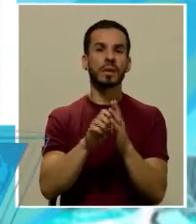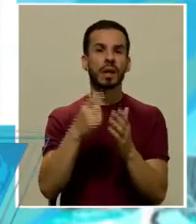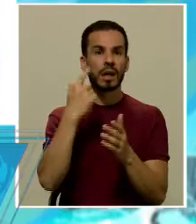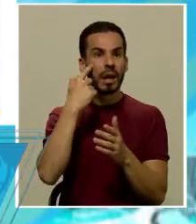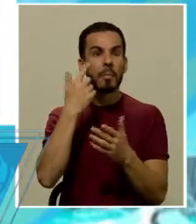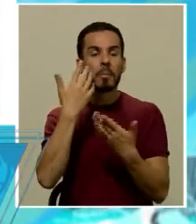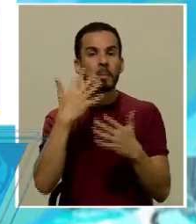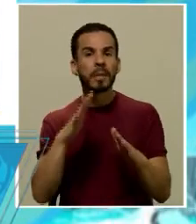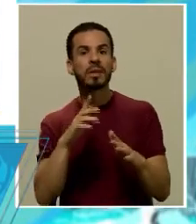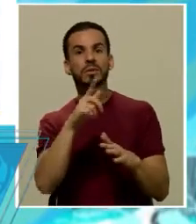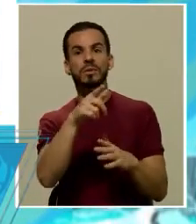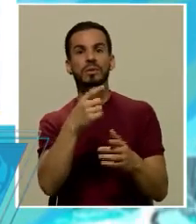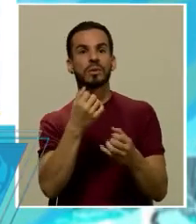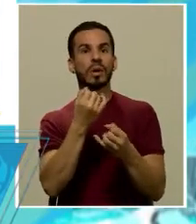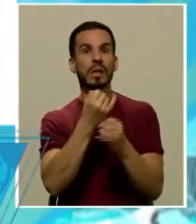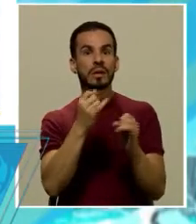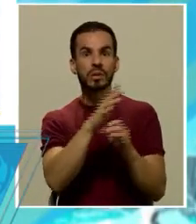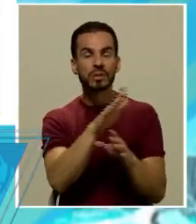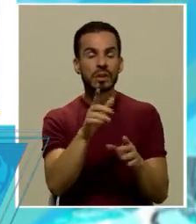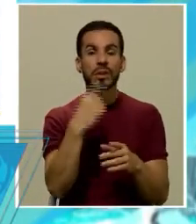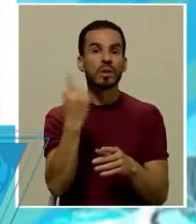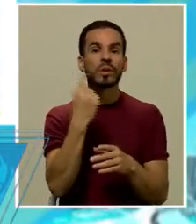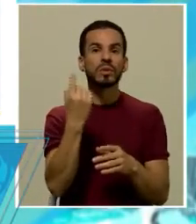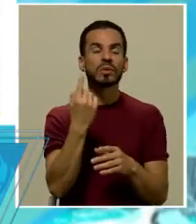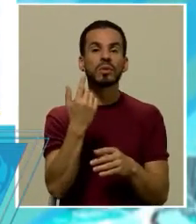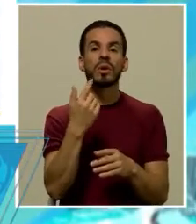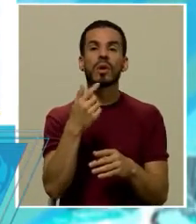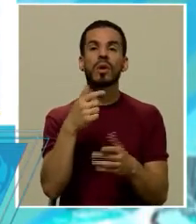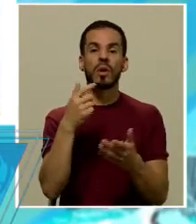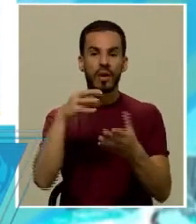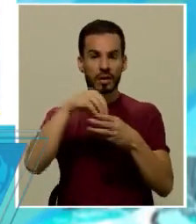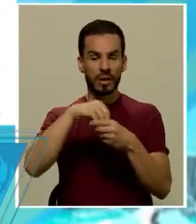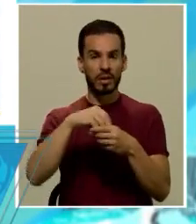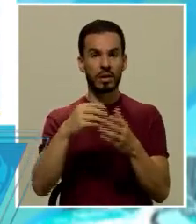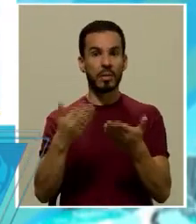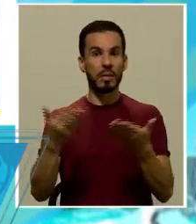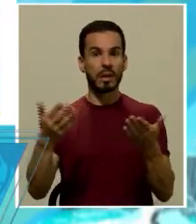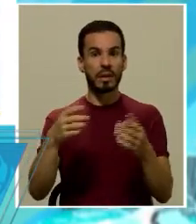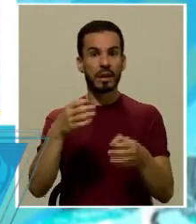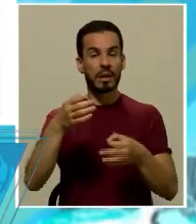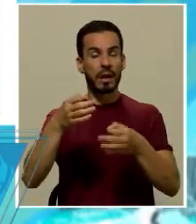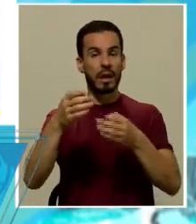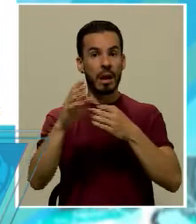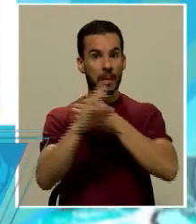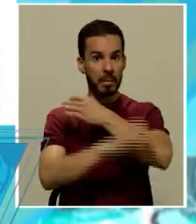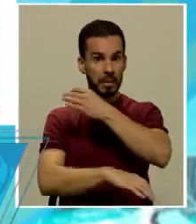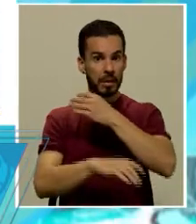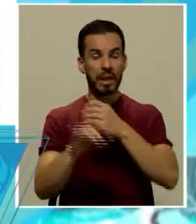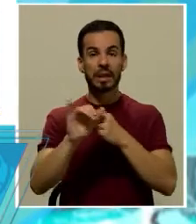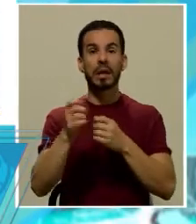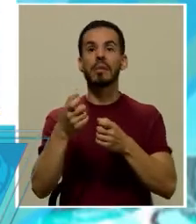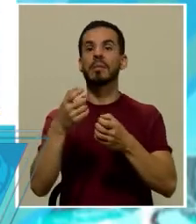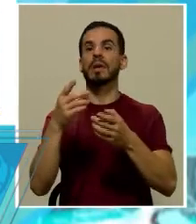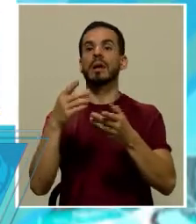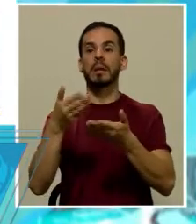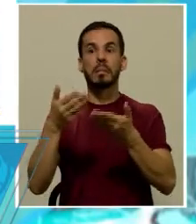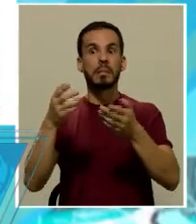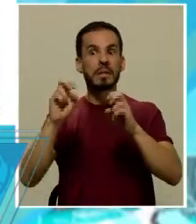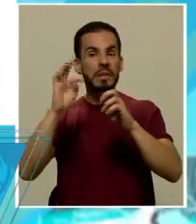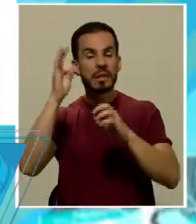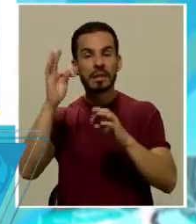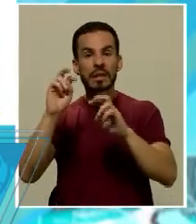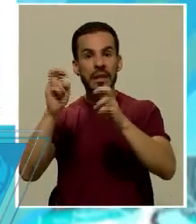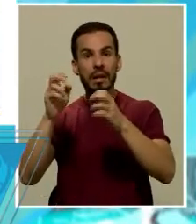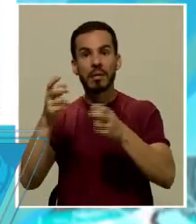presunción de inocencia que no solo rigen en materia penal sino también en materia administrativa de